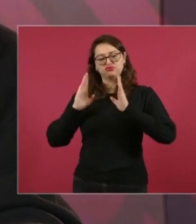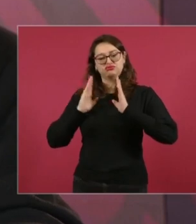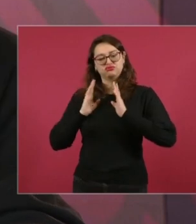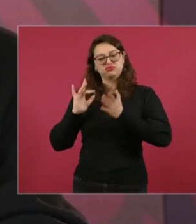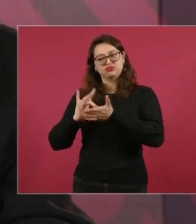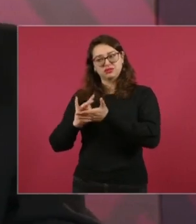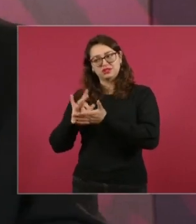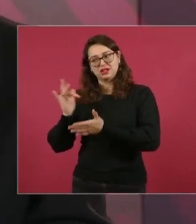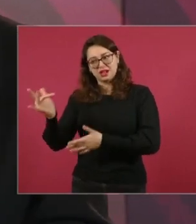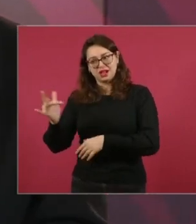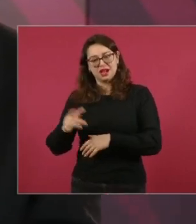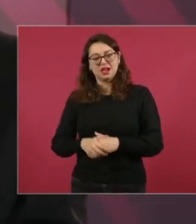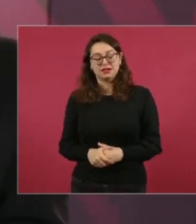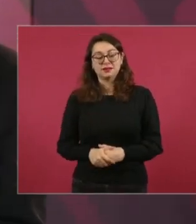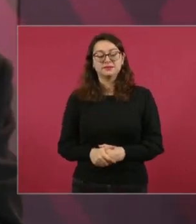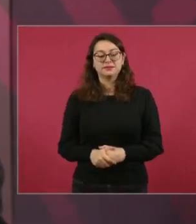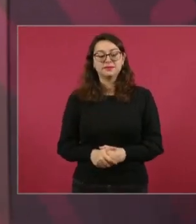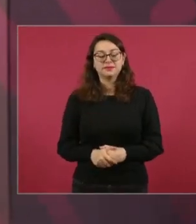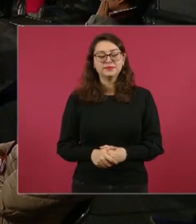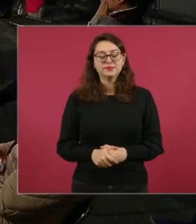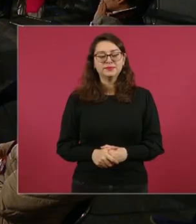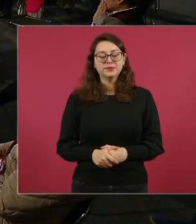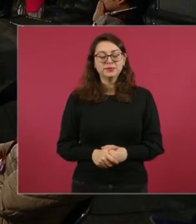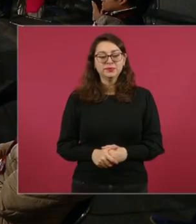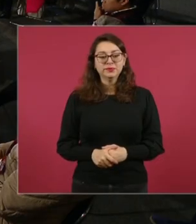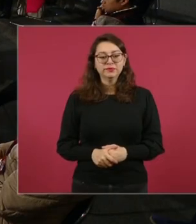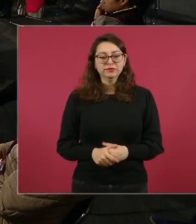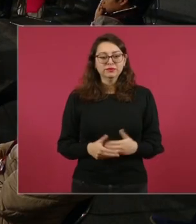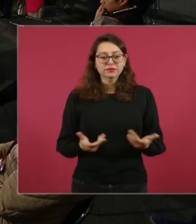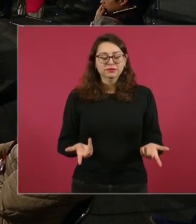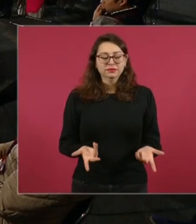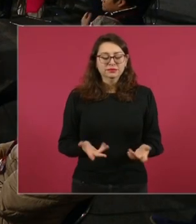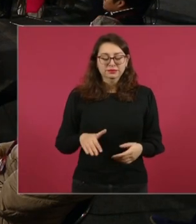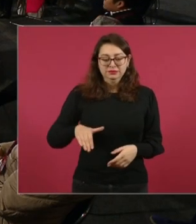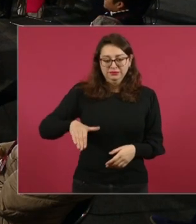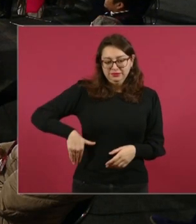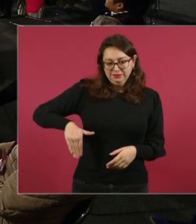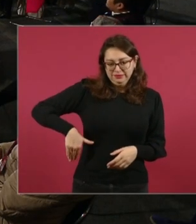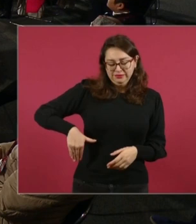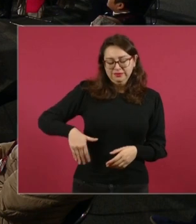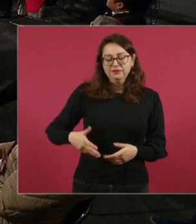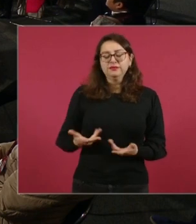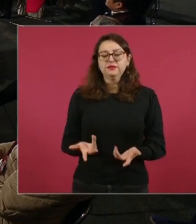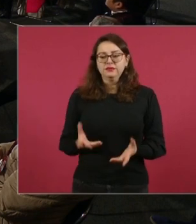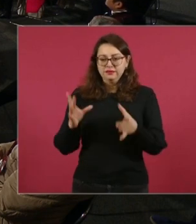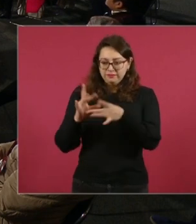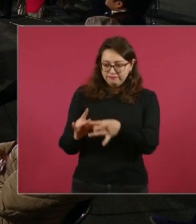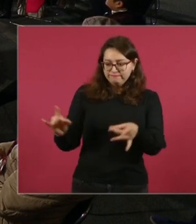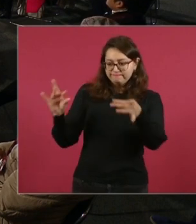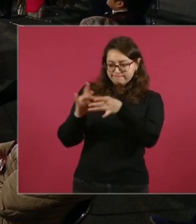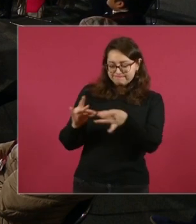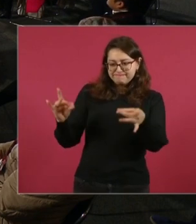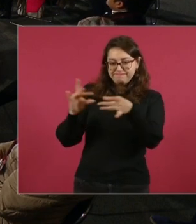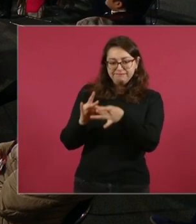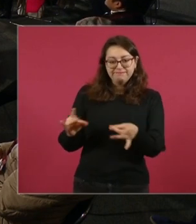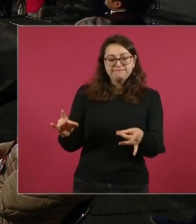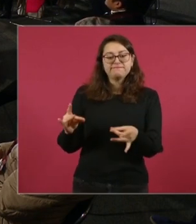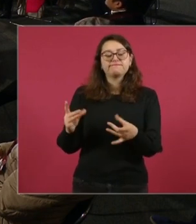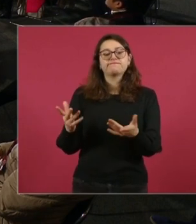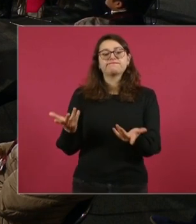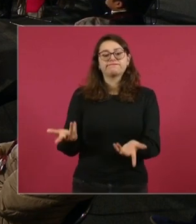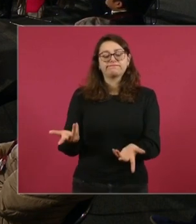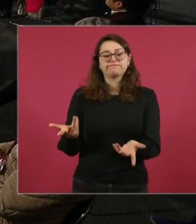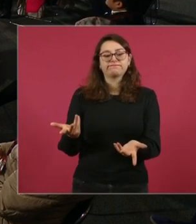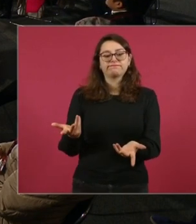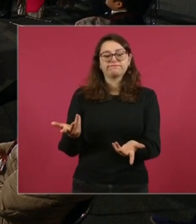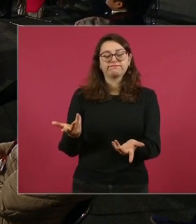ahora les estaba yo planteando, les estaba yo comentando al general secretario que vamos a